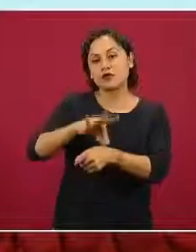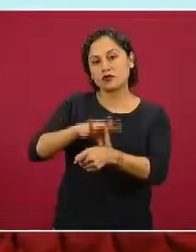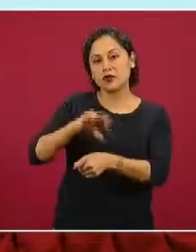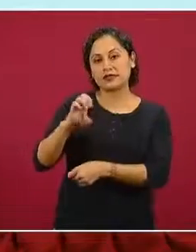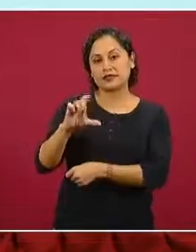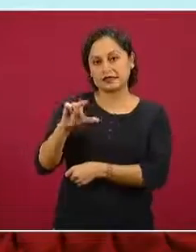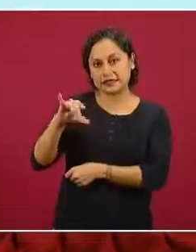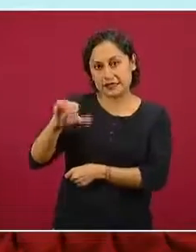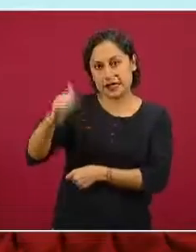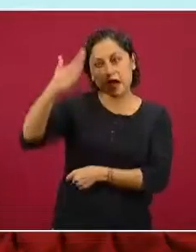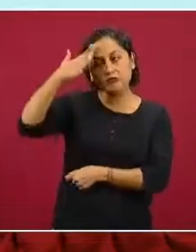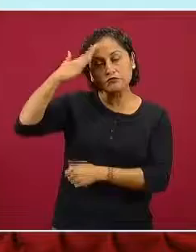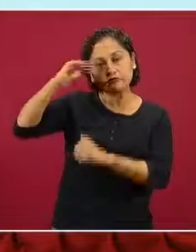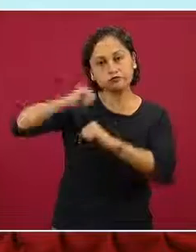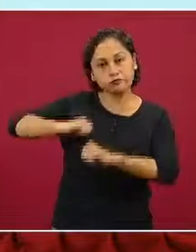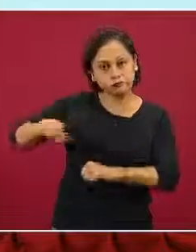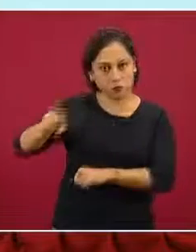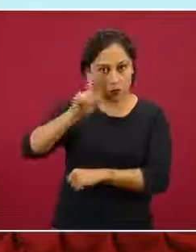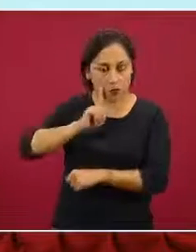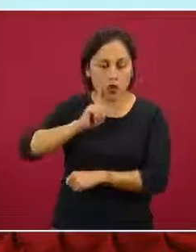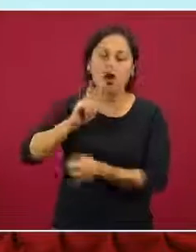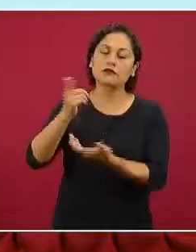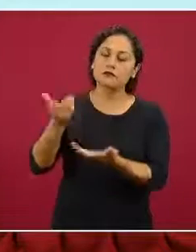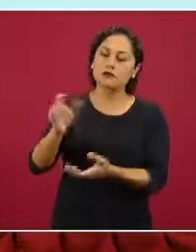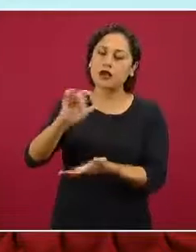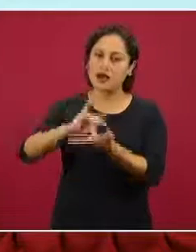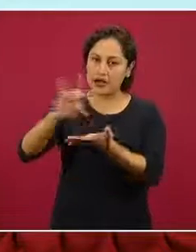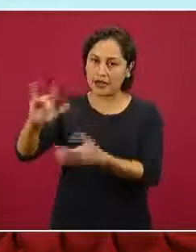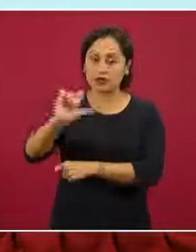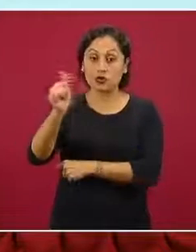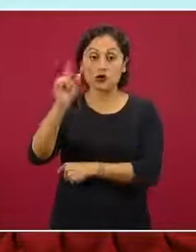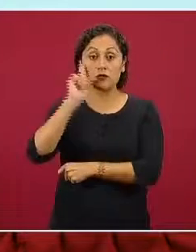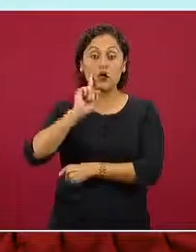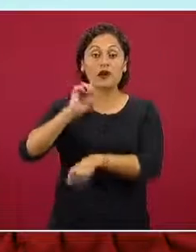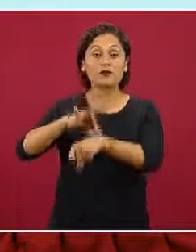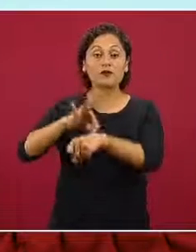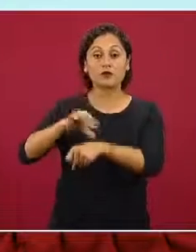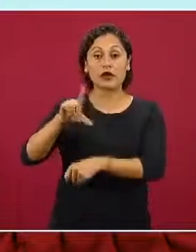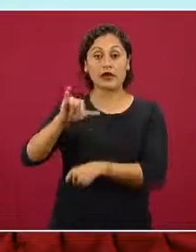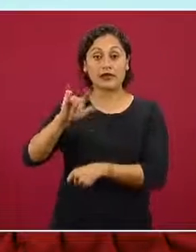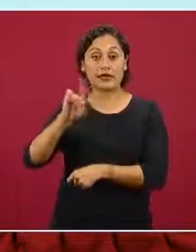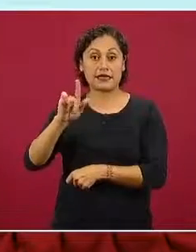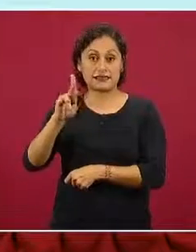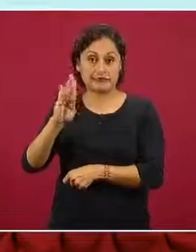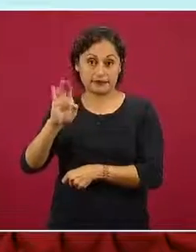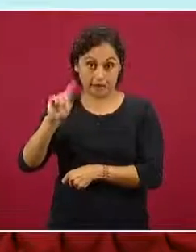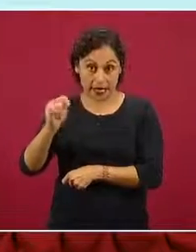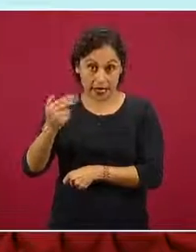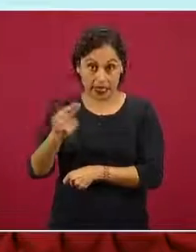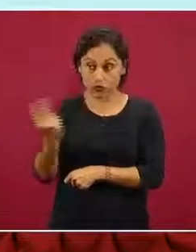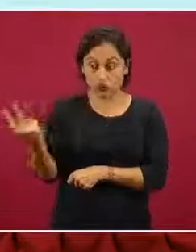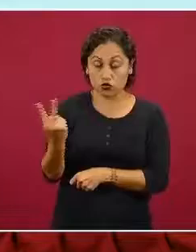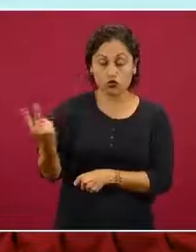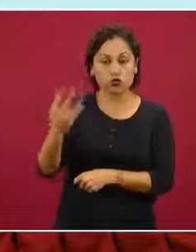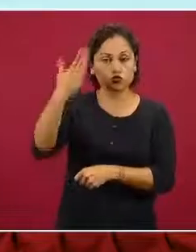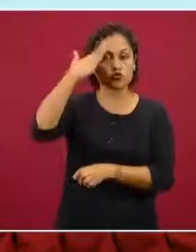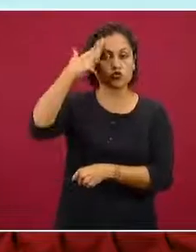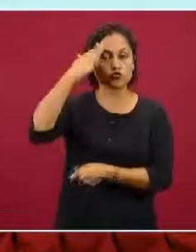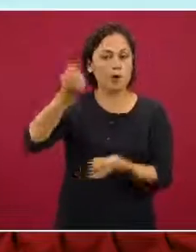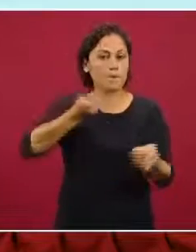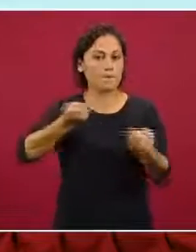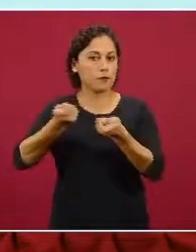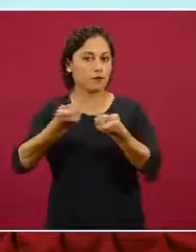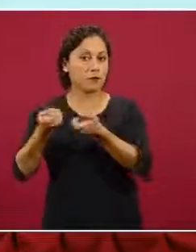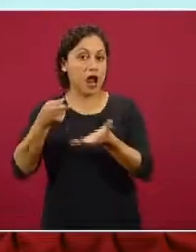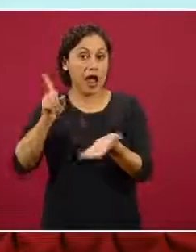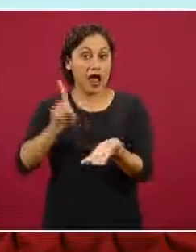doctora Lisbeth, en donde hemos podido coordinar esta múltiple agencia, múltiple institución en un